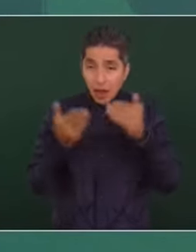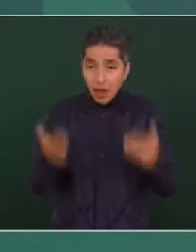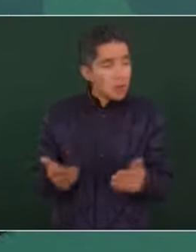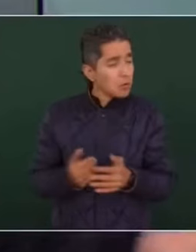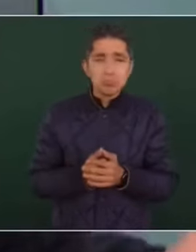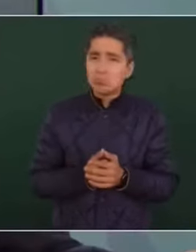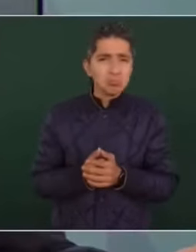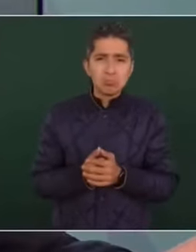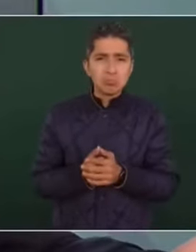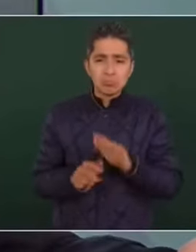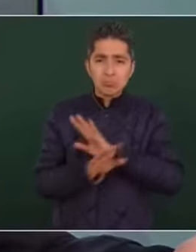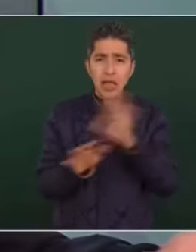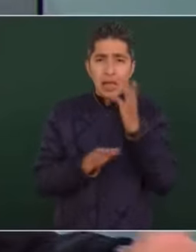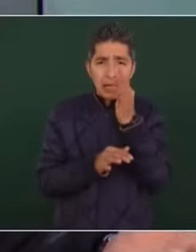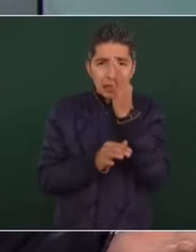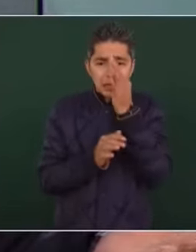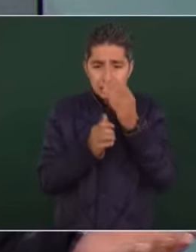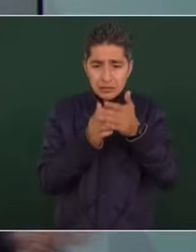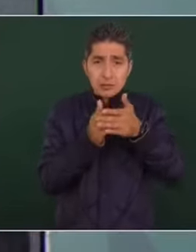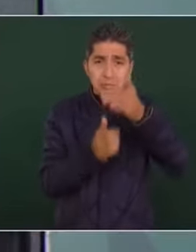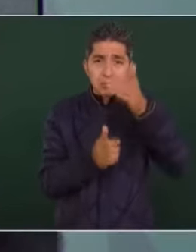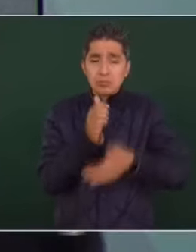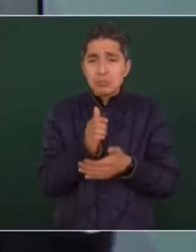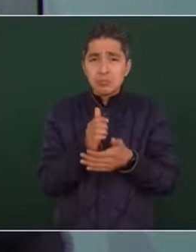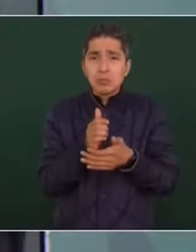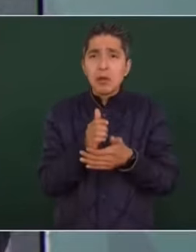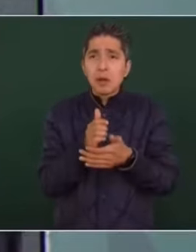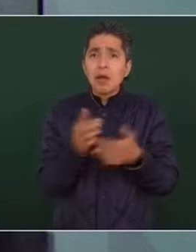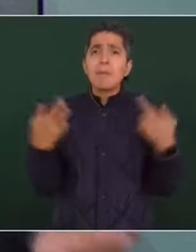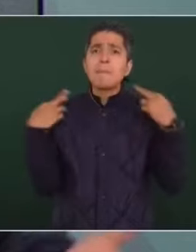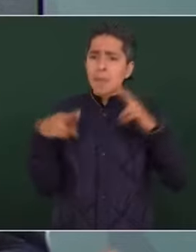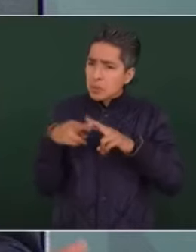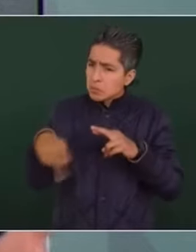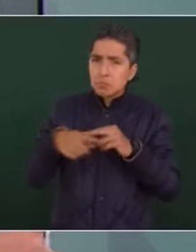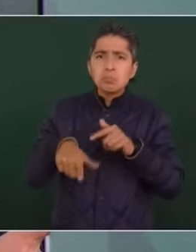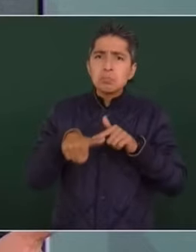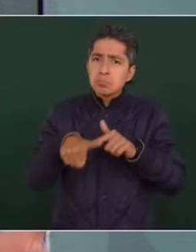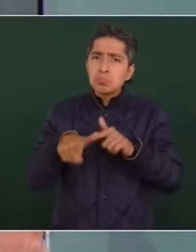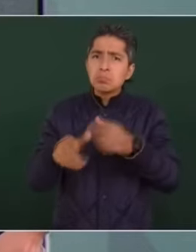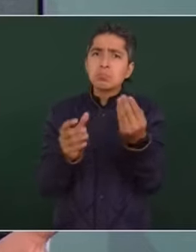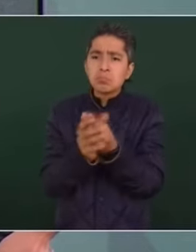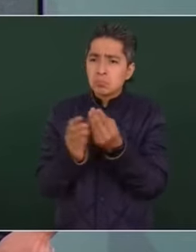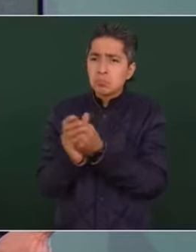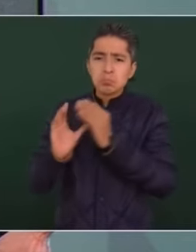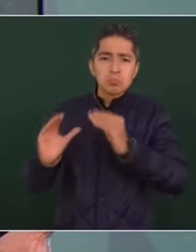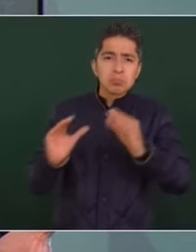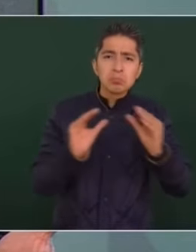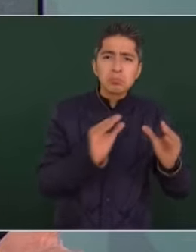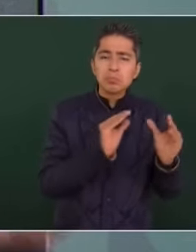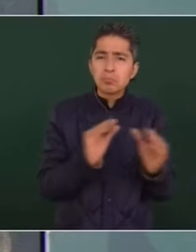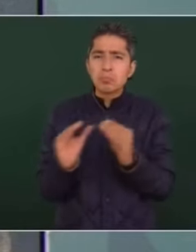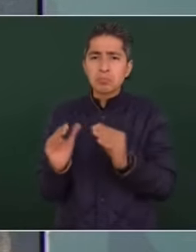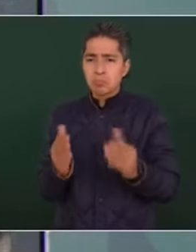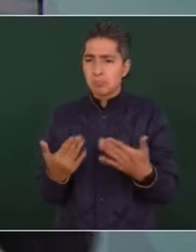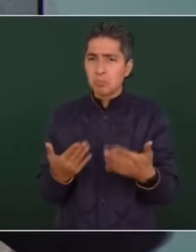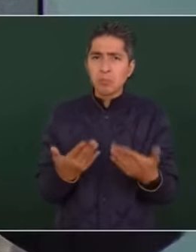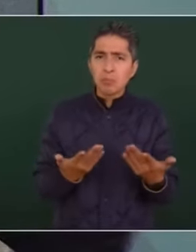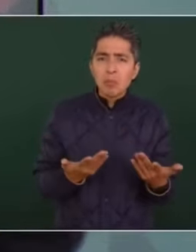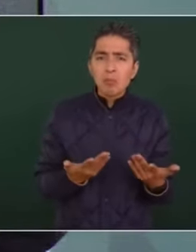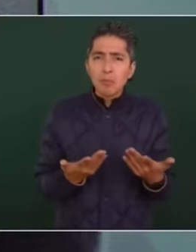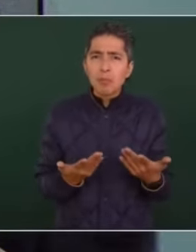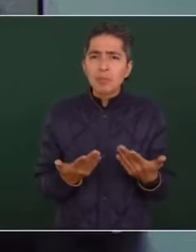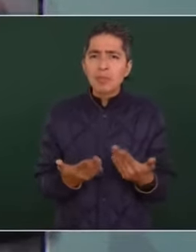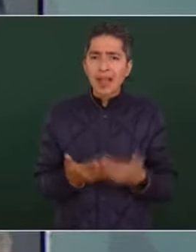ya estamos por terminar, no han dejado a los maestros de dar clases, es un